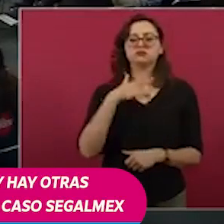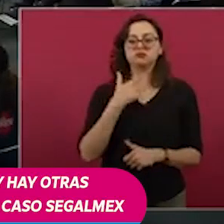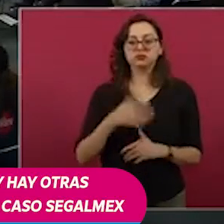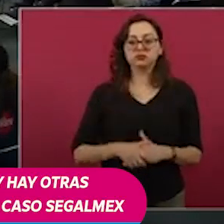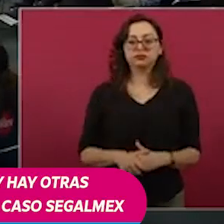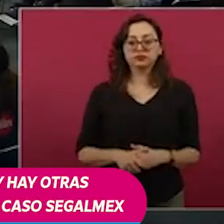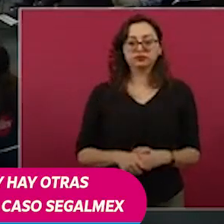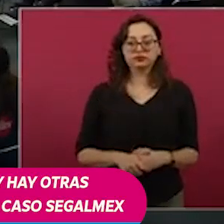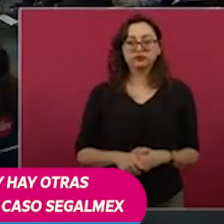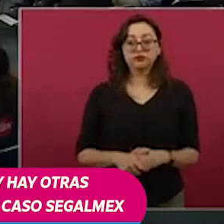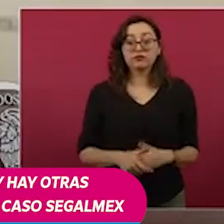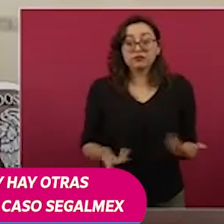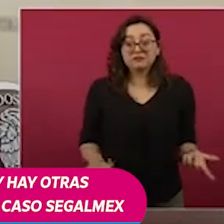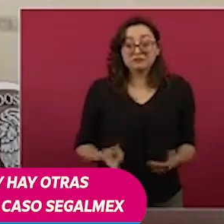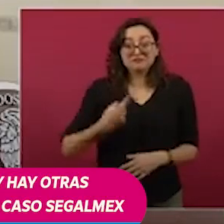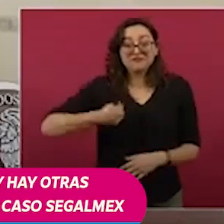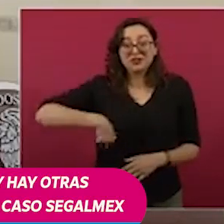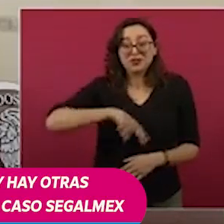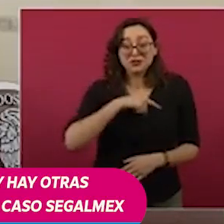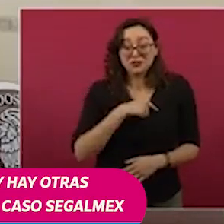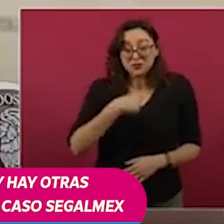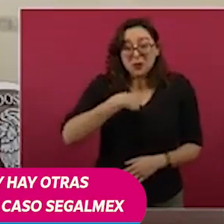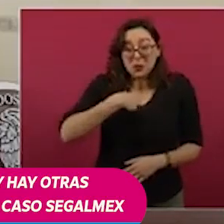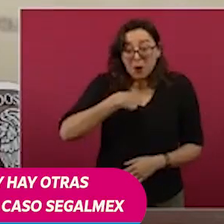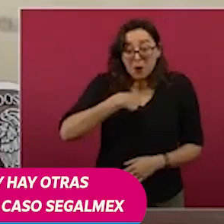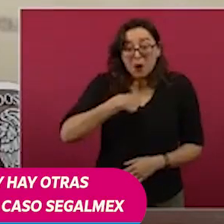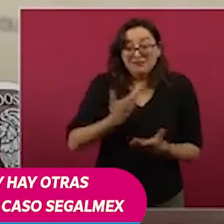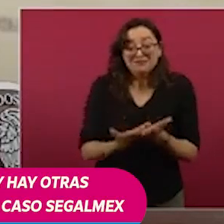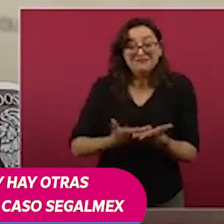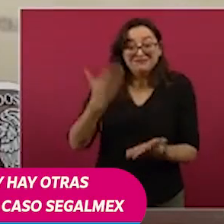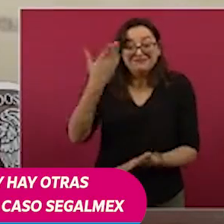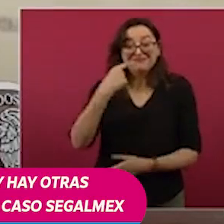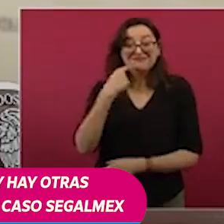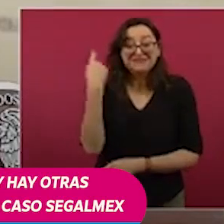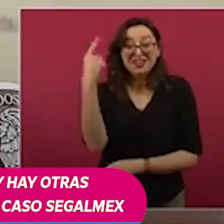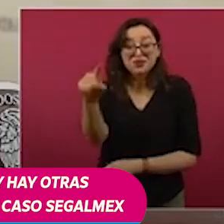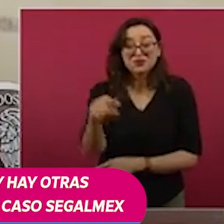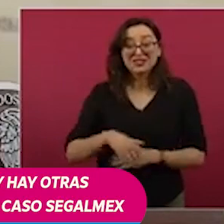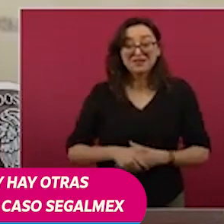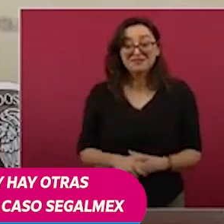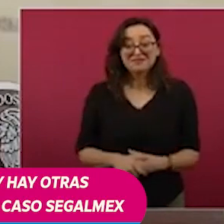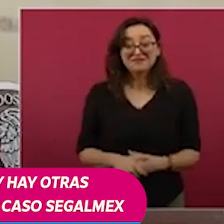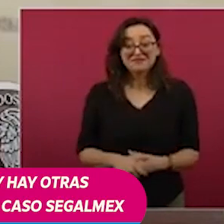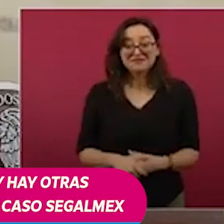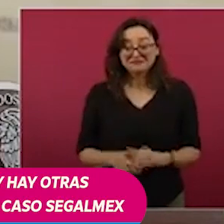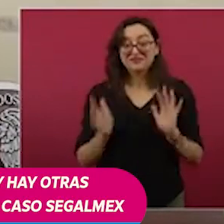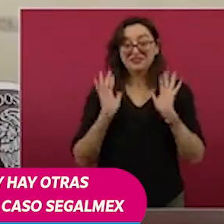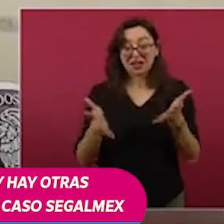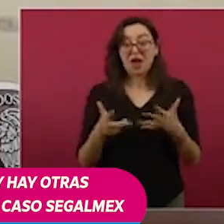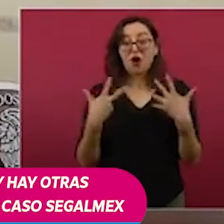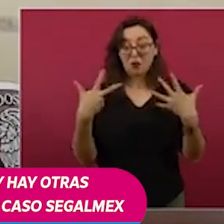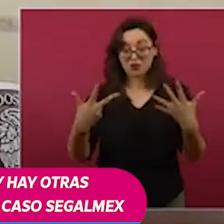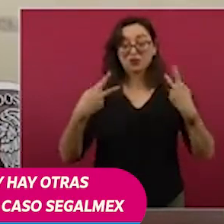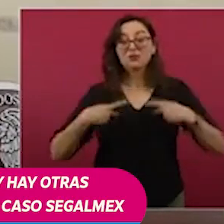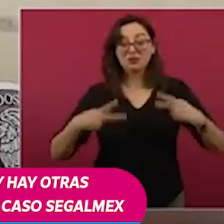Pues que nosotros presentamos la denuncia y hay ocho detenidos